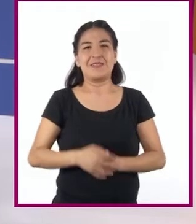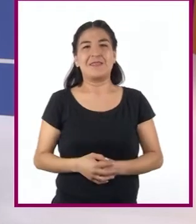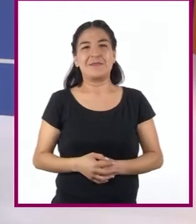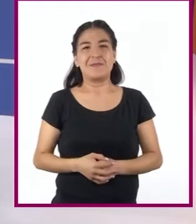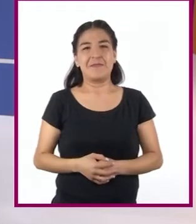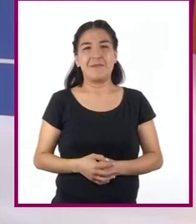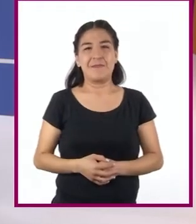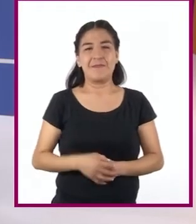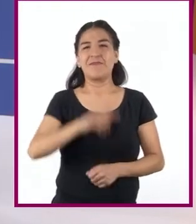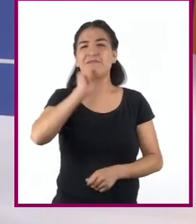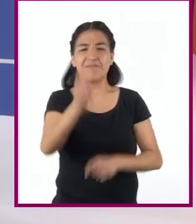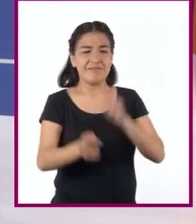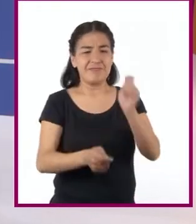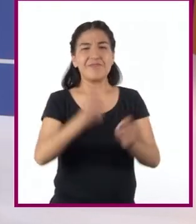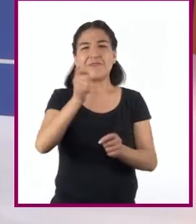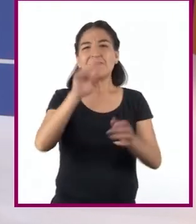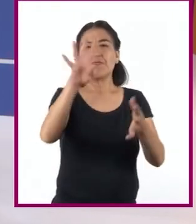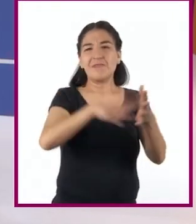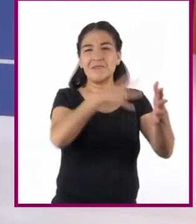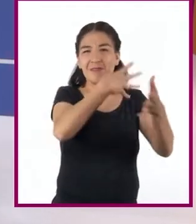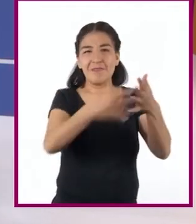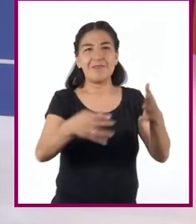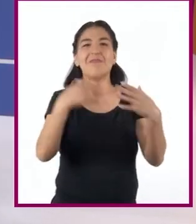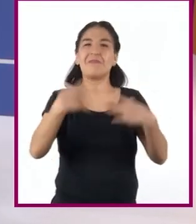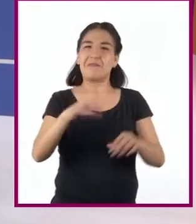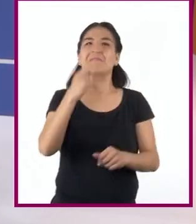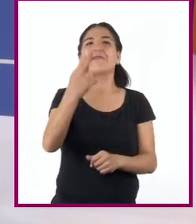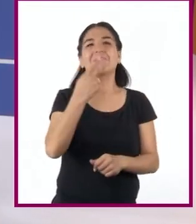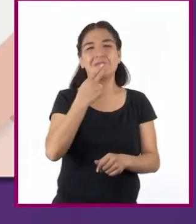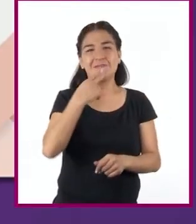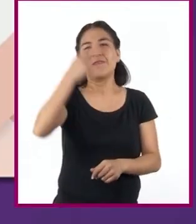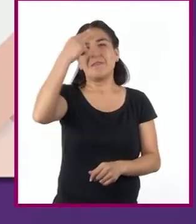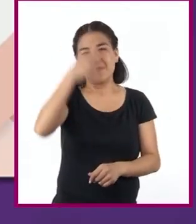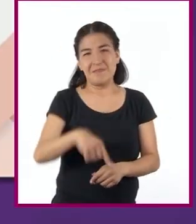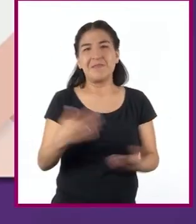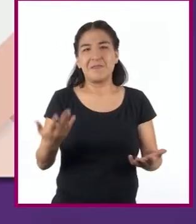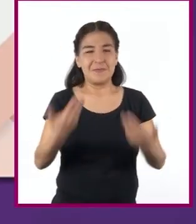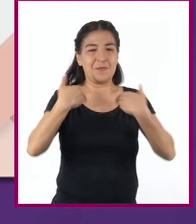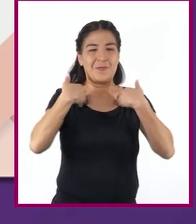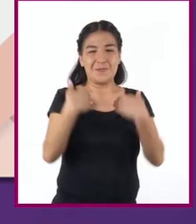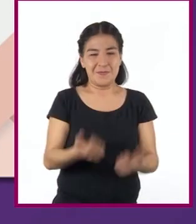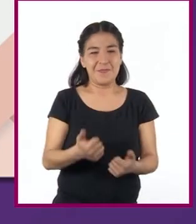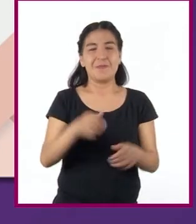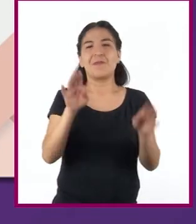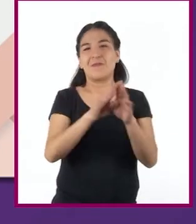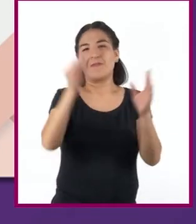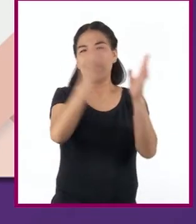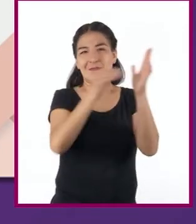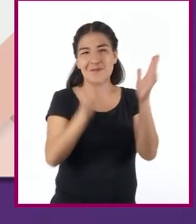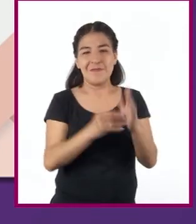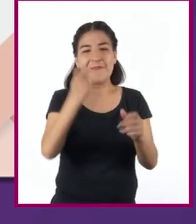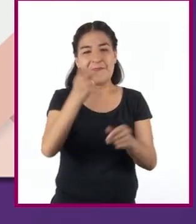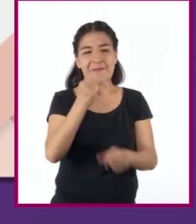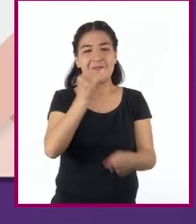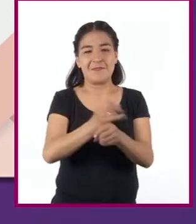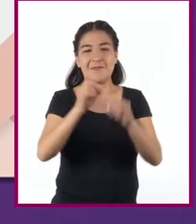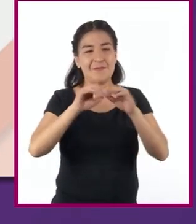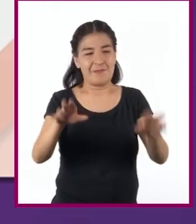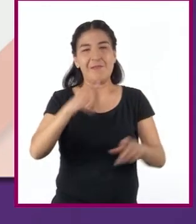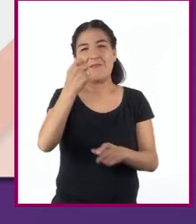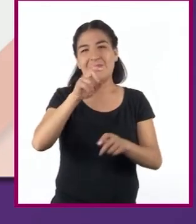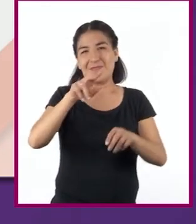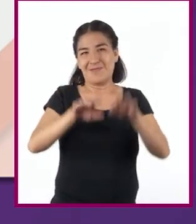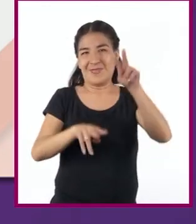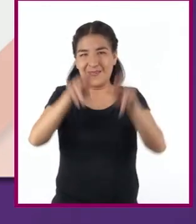La interpretación de las tablas es sumamente útil para comprender los datos y la información vertida en las gráficas,